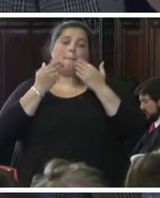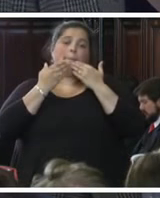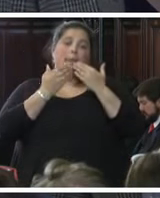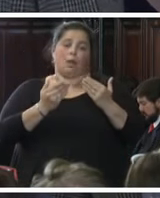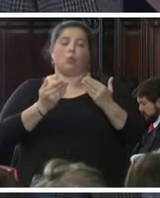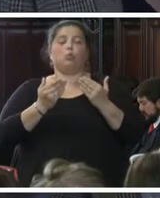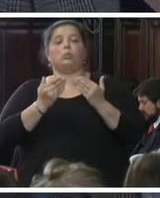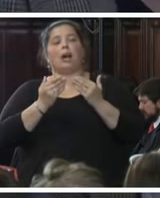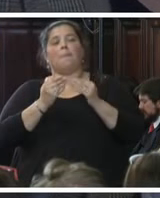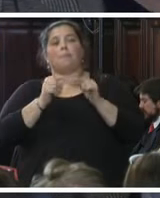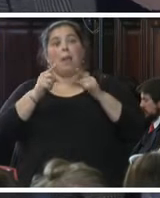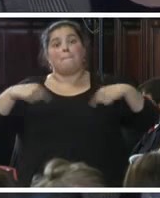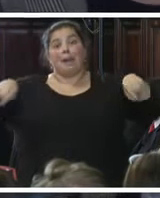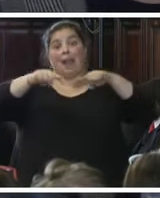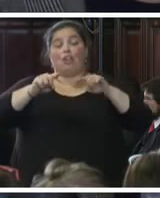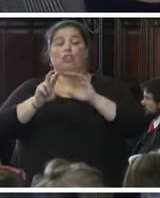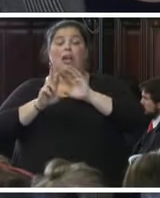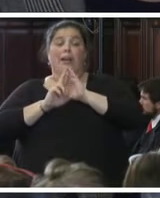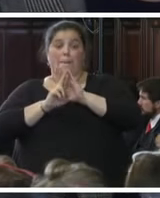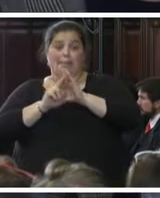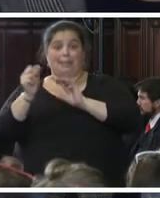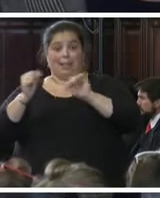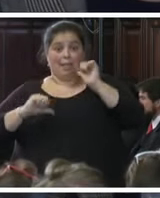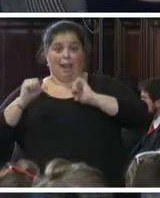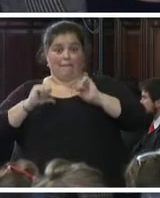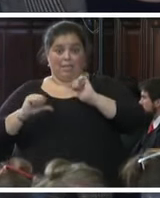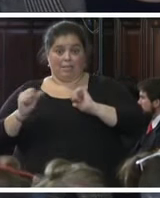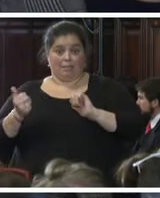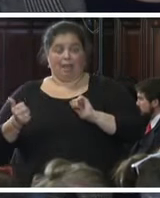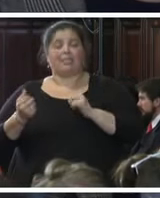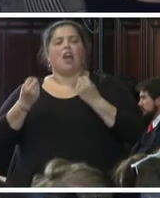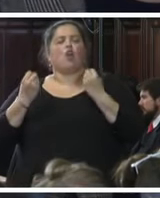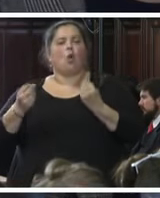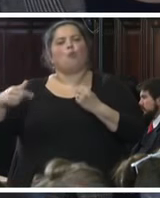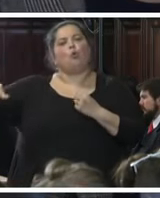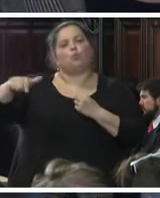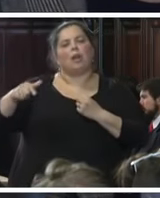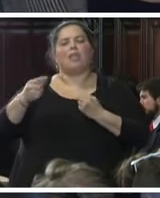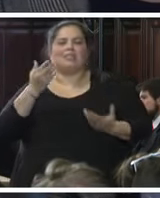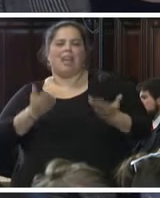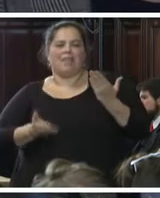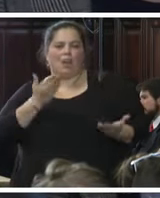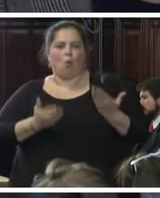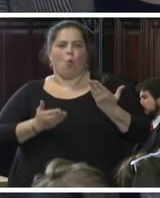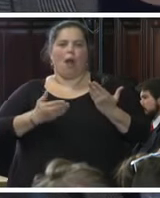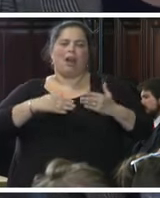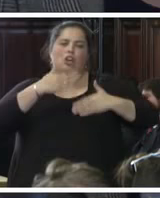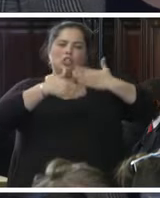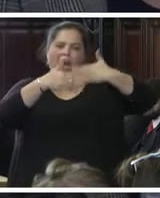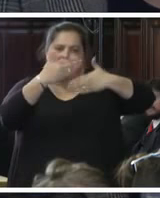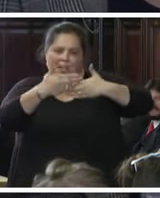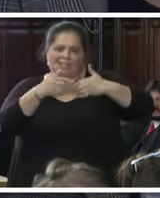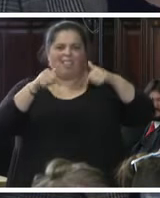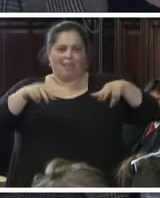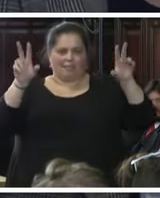los representantes de las víctimas cómo ustedes evalúan los avances que en este